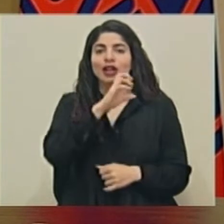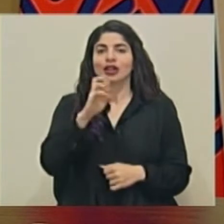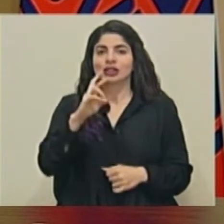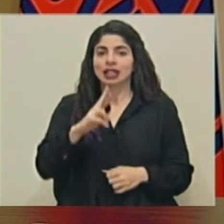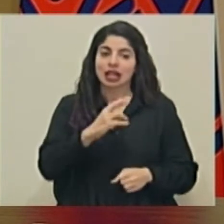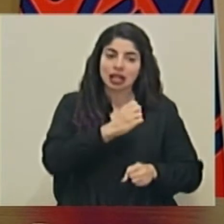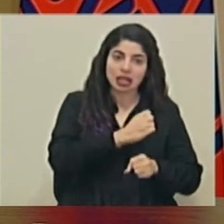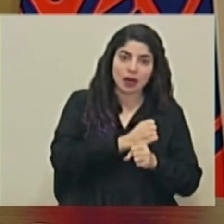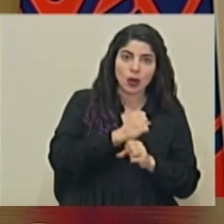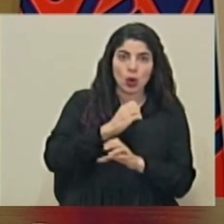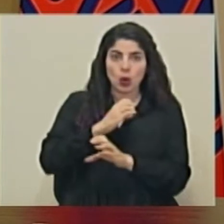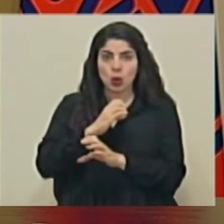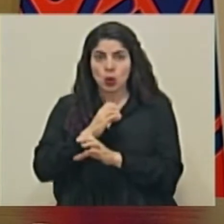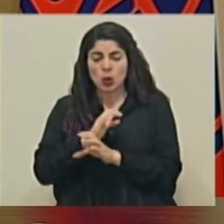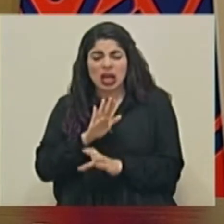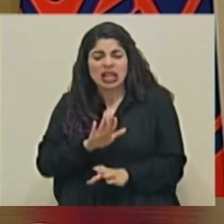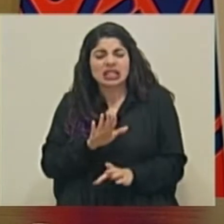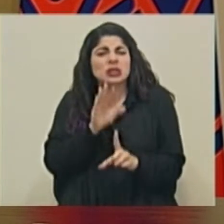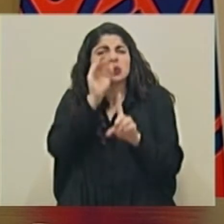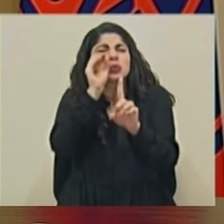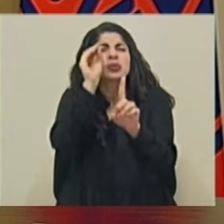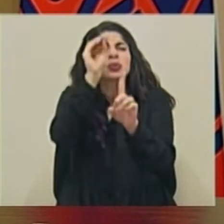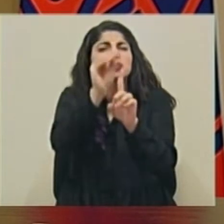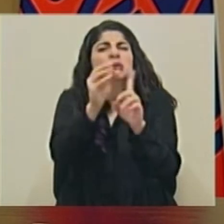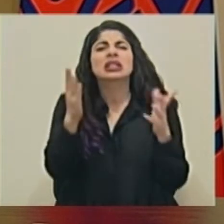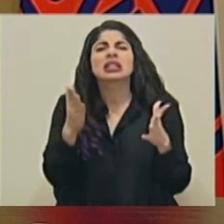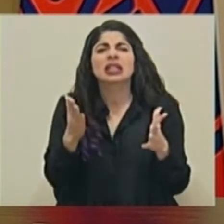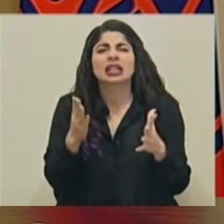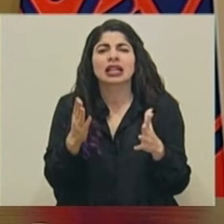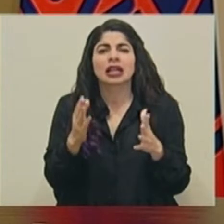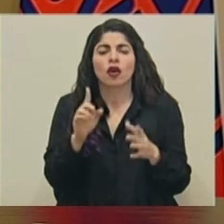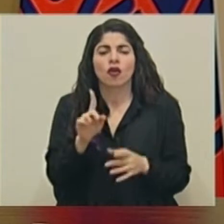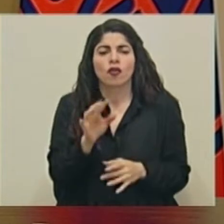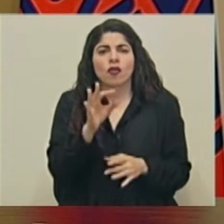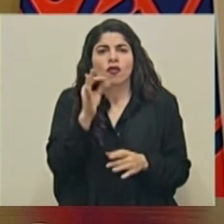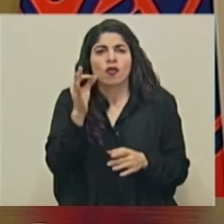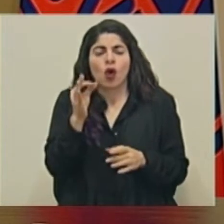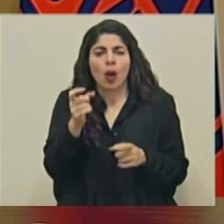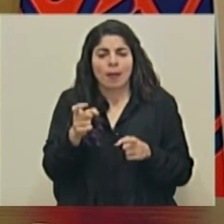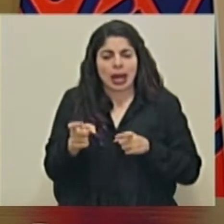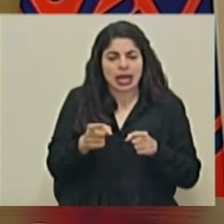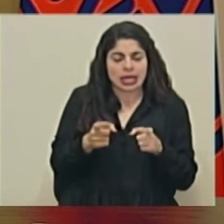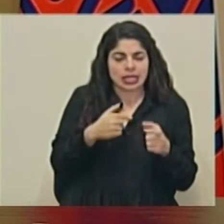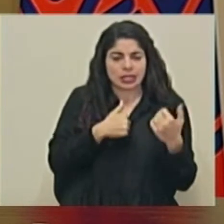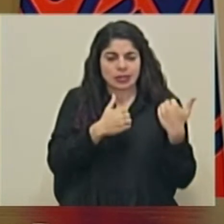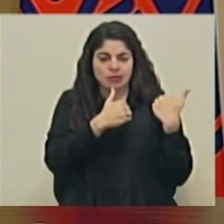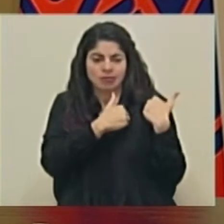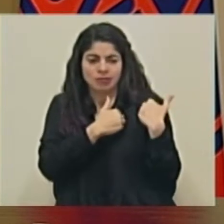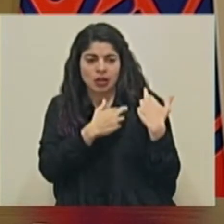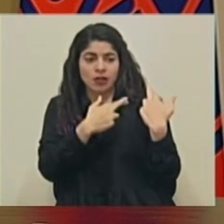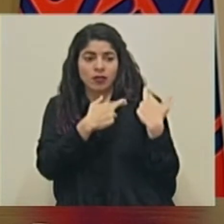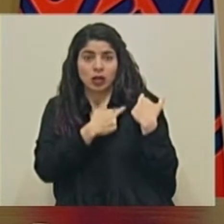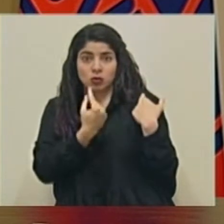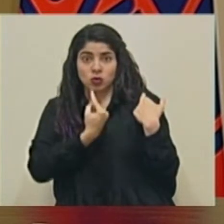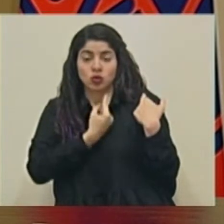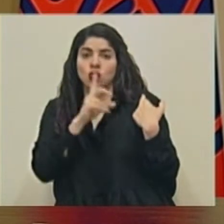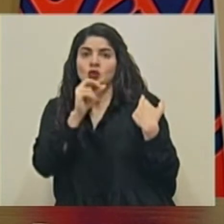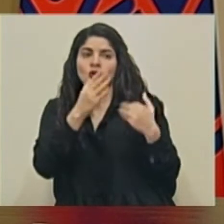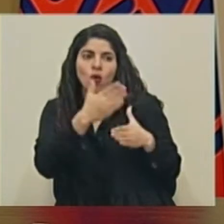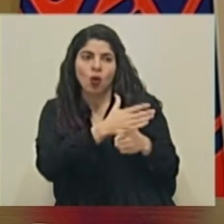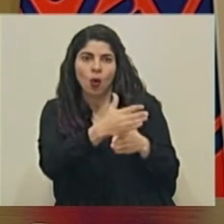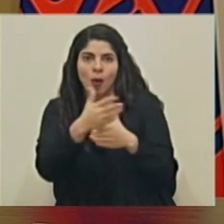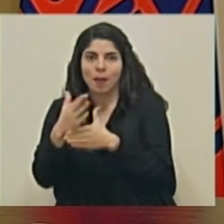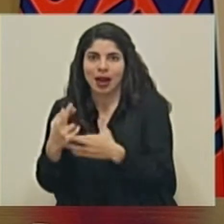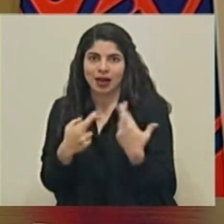cuida, que lo que busca es ese modelo de gestión compartida y que podamos seguir trabajando